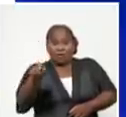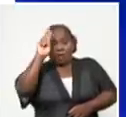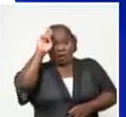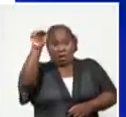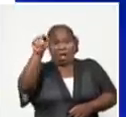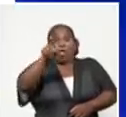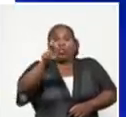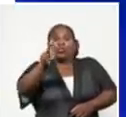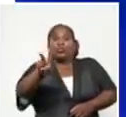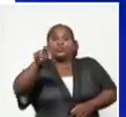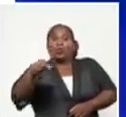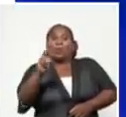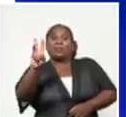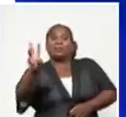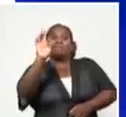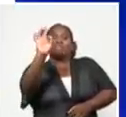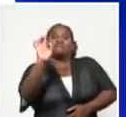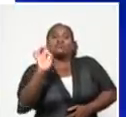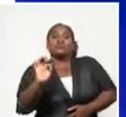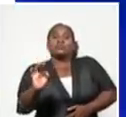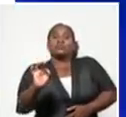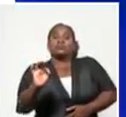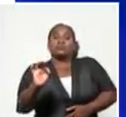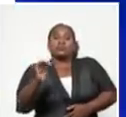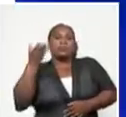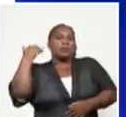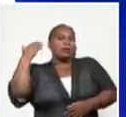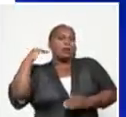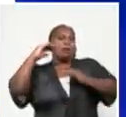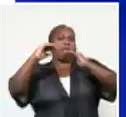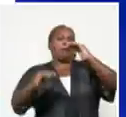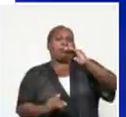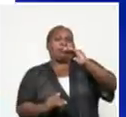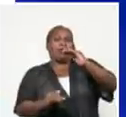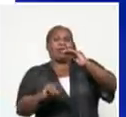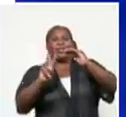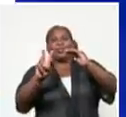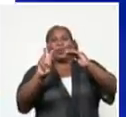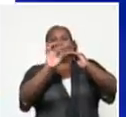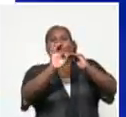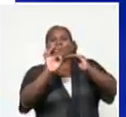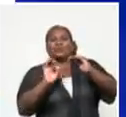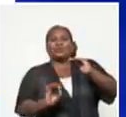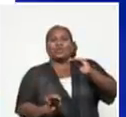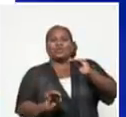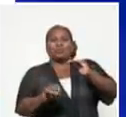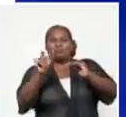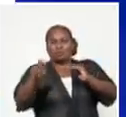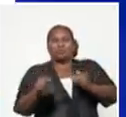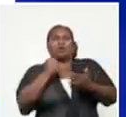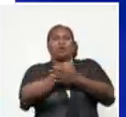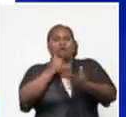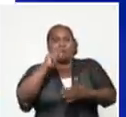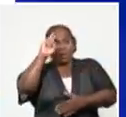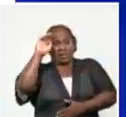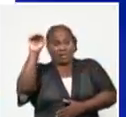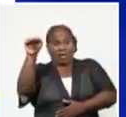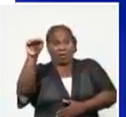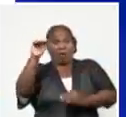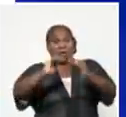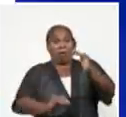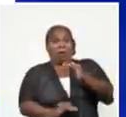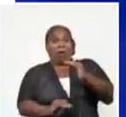% de los casos, cuando habíamos bajado de un 2% del número de casos confirmados ingresados en nuestros